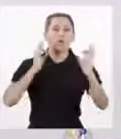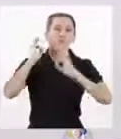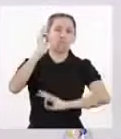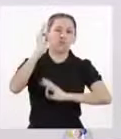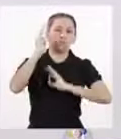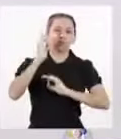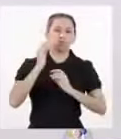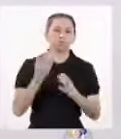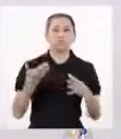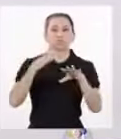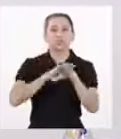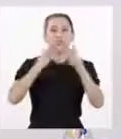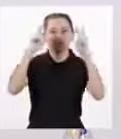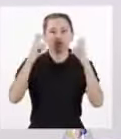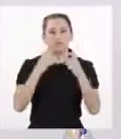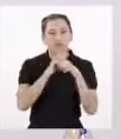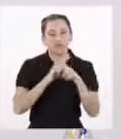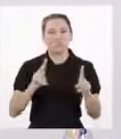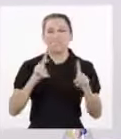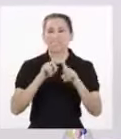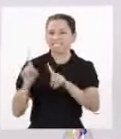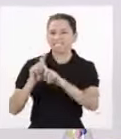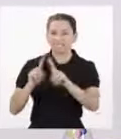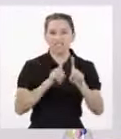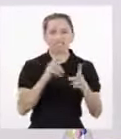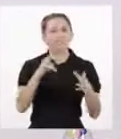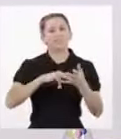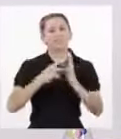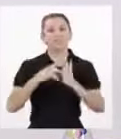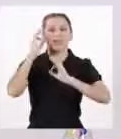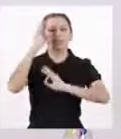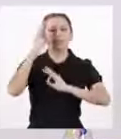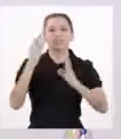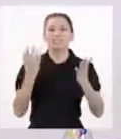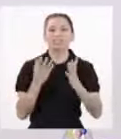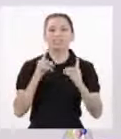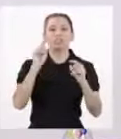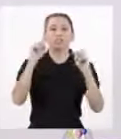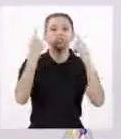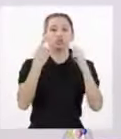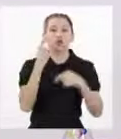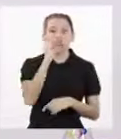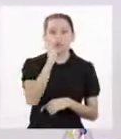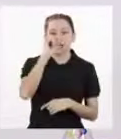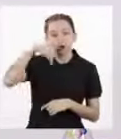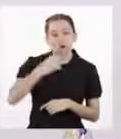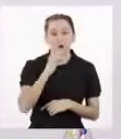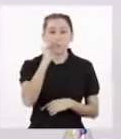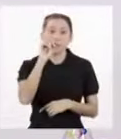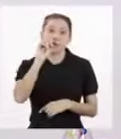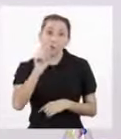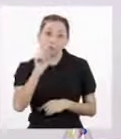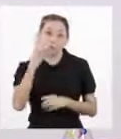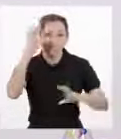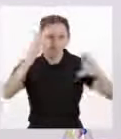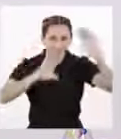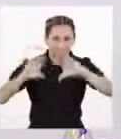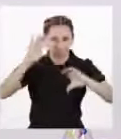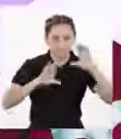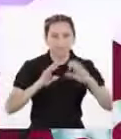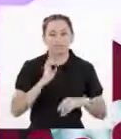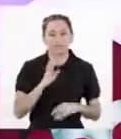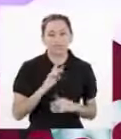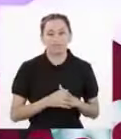basados en nuestras diferencias Estos discursos solo están hablando de ese 0,1% científicamente